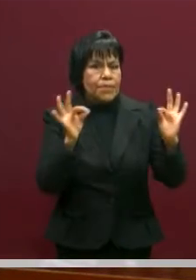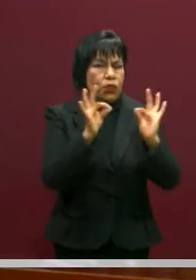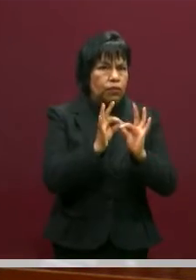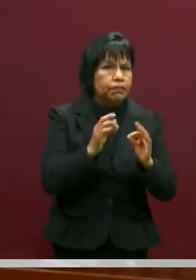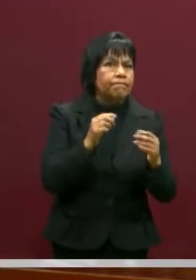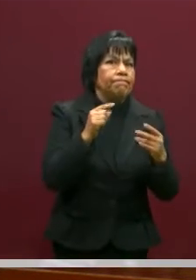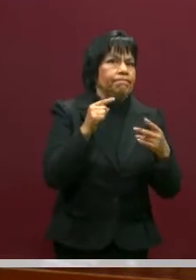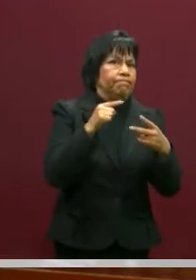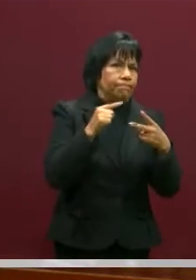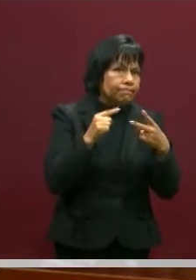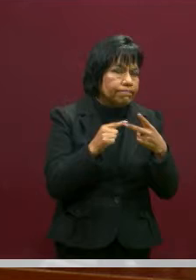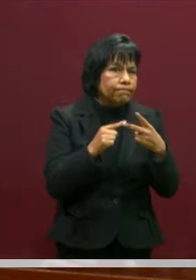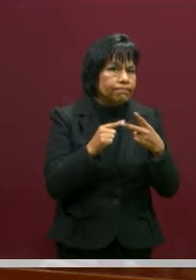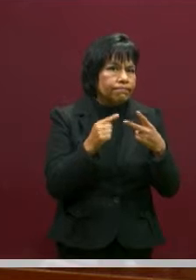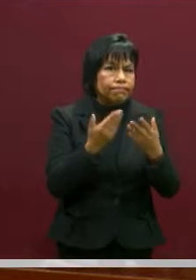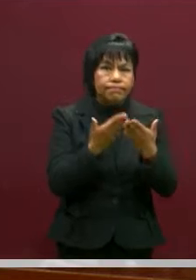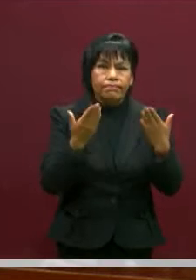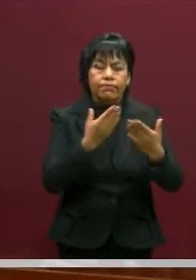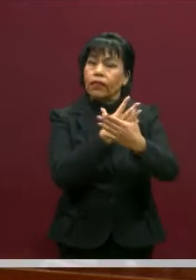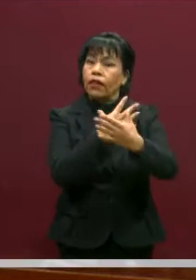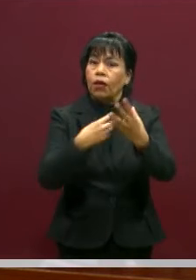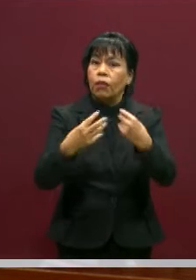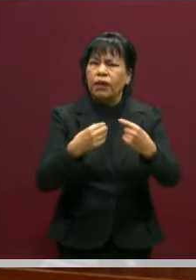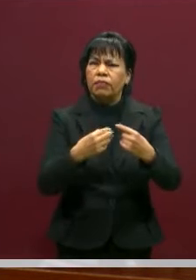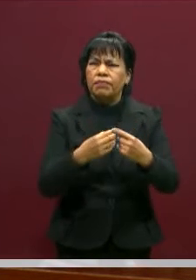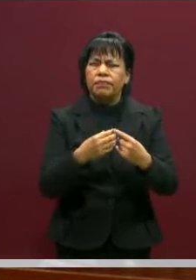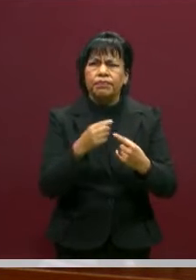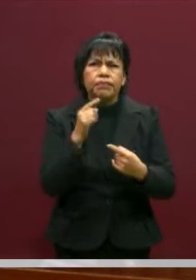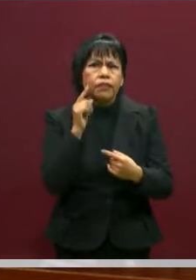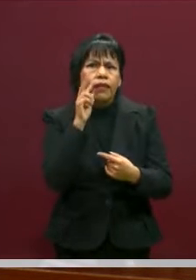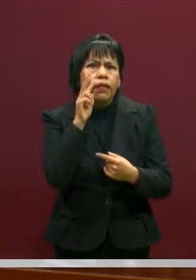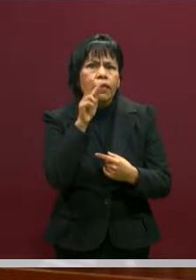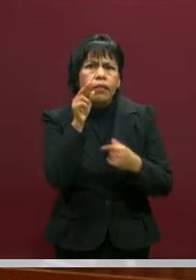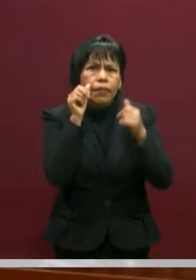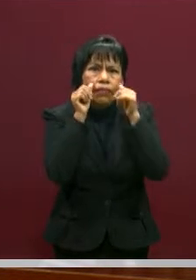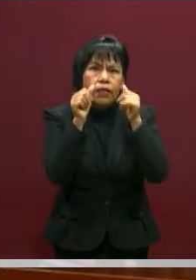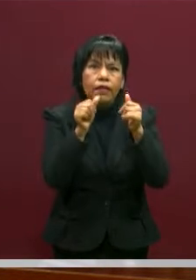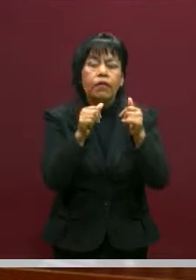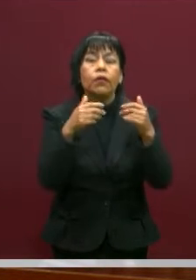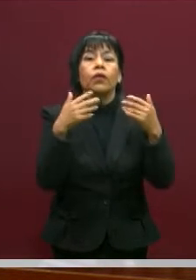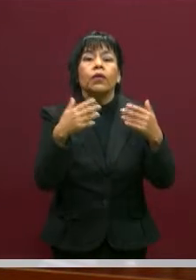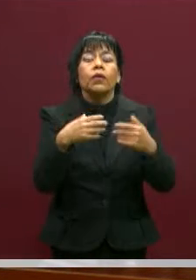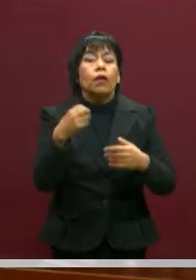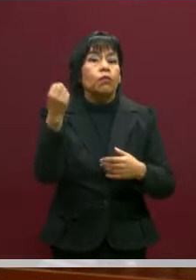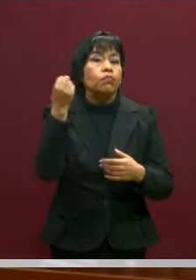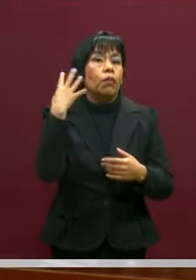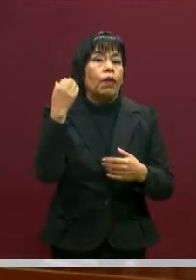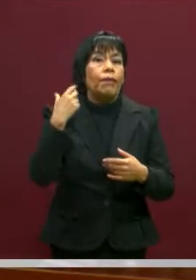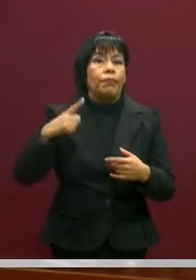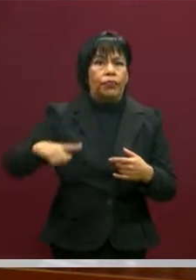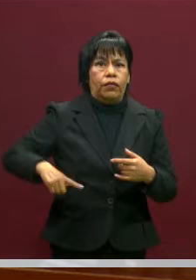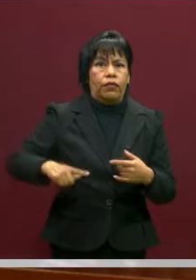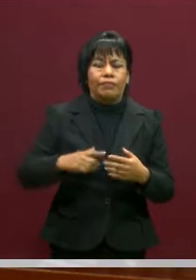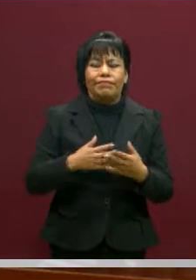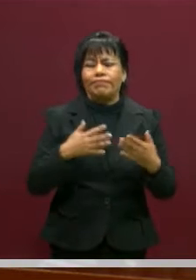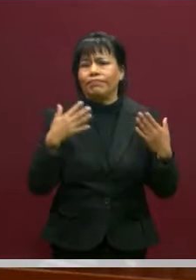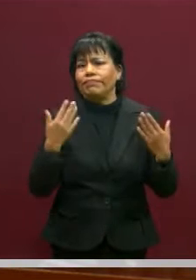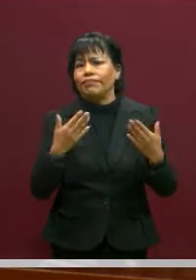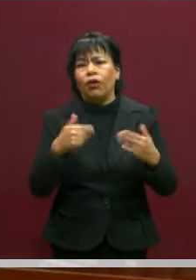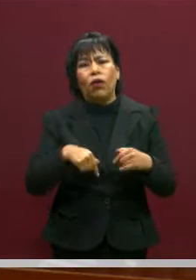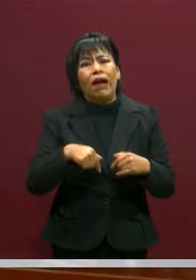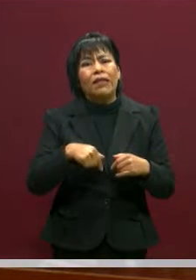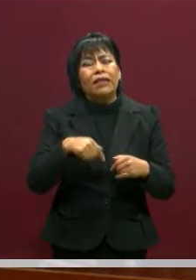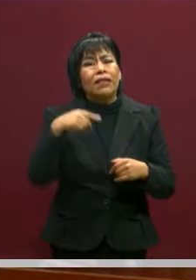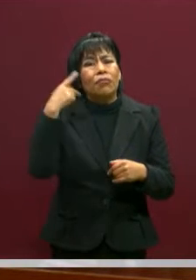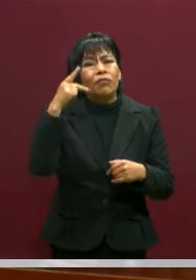ahorita en la pandemia, al escuchar la videoconferencia del gobernador, pues las cosas están complicadas.